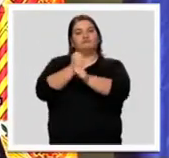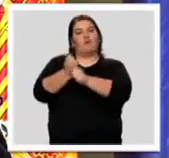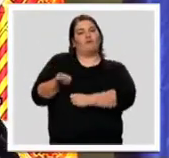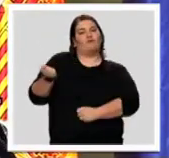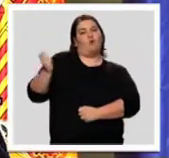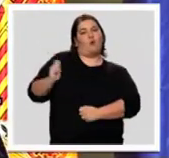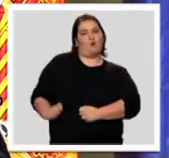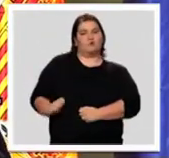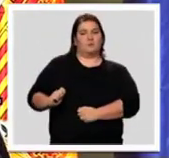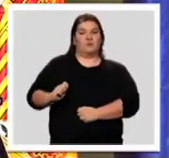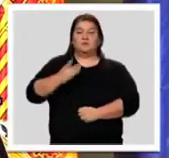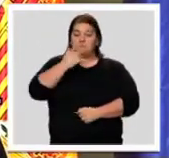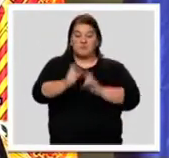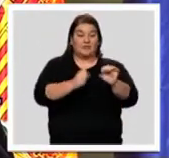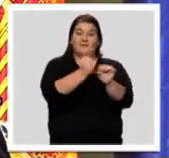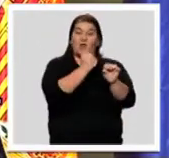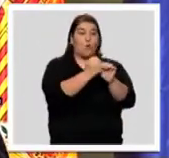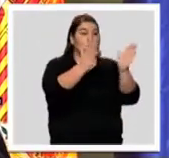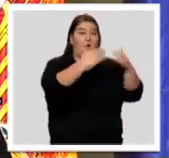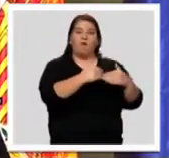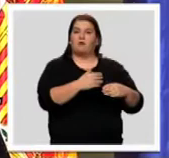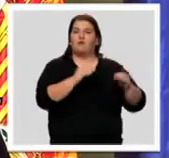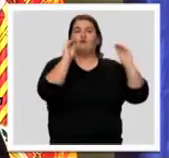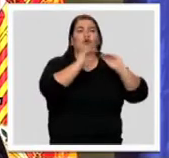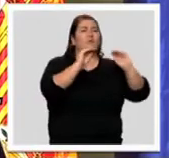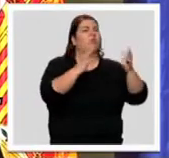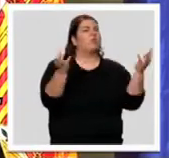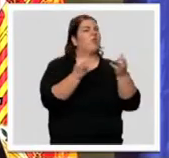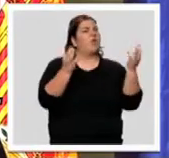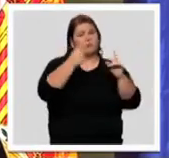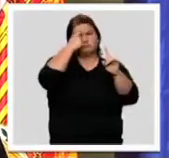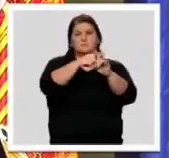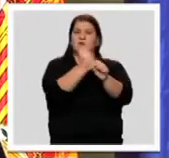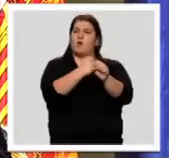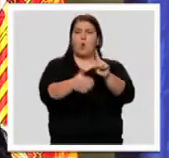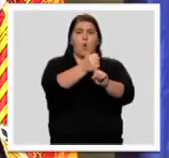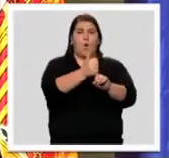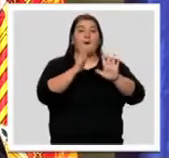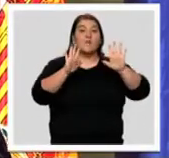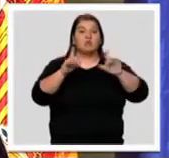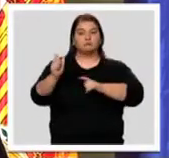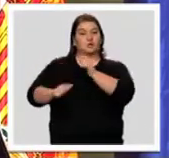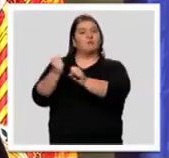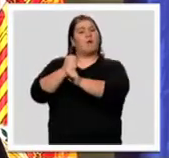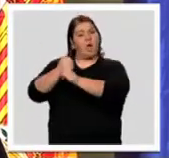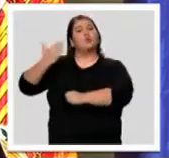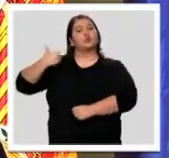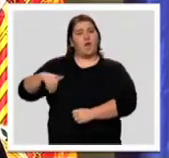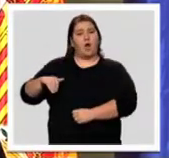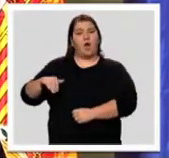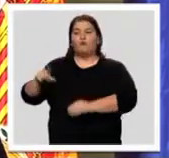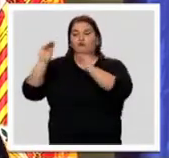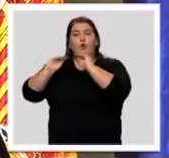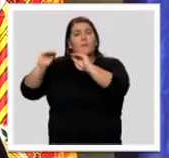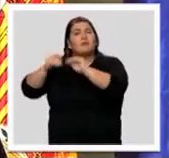Para el que no está trabajando, es una obligación formarse para encontrar trabajo. Pero para el que está trabajando, tiene